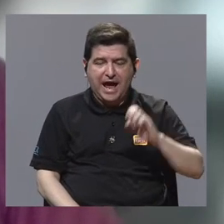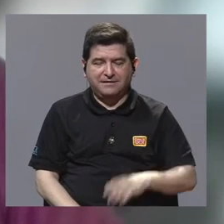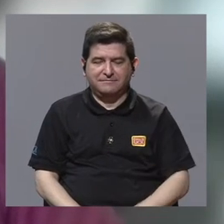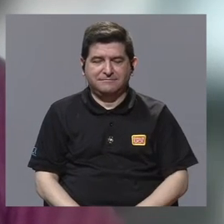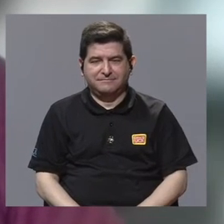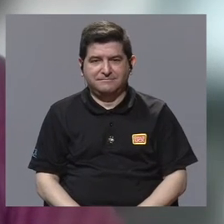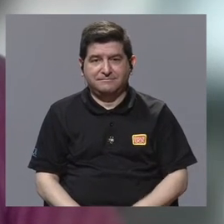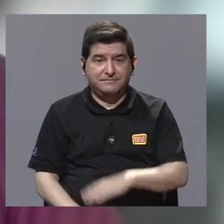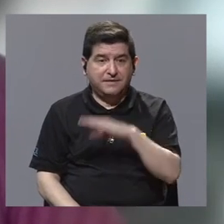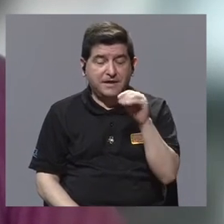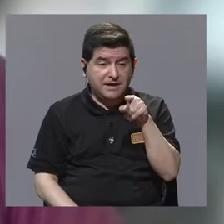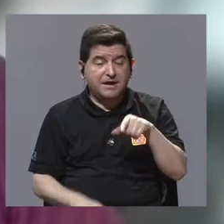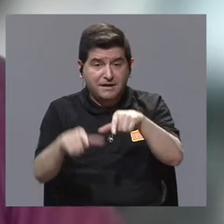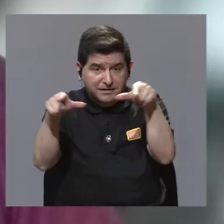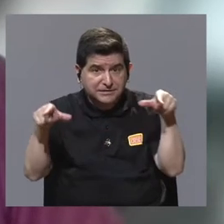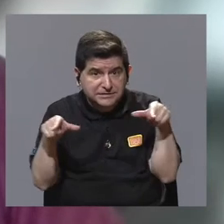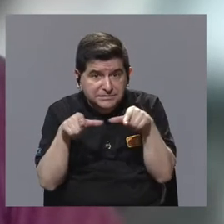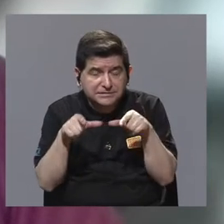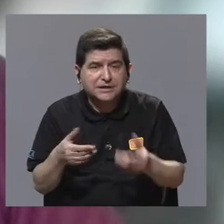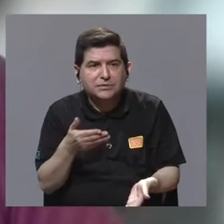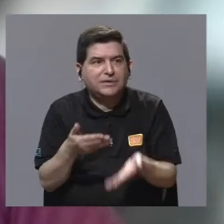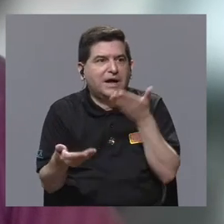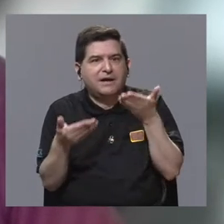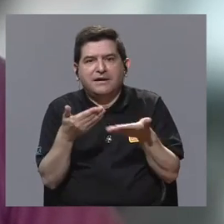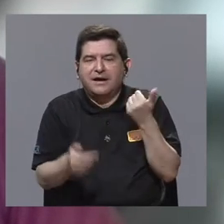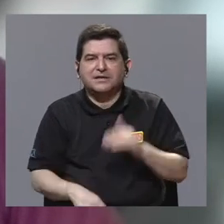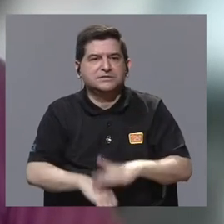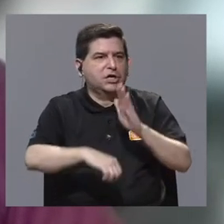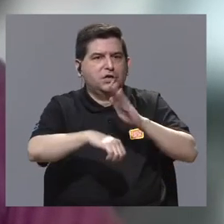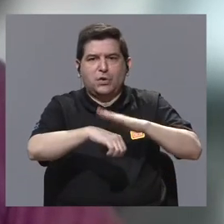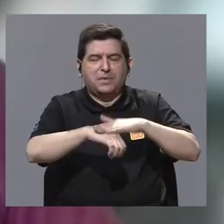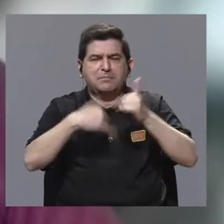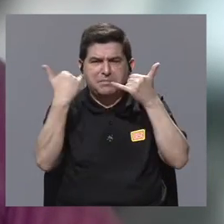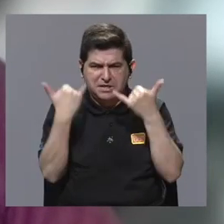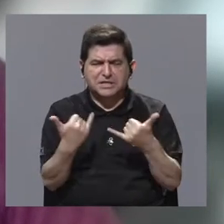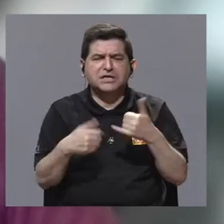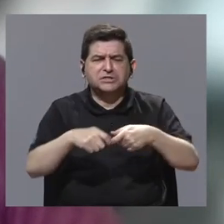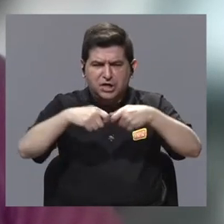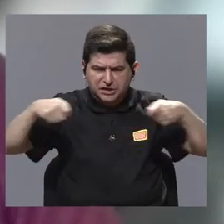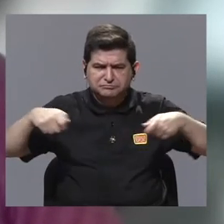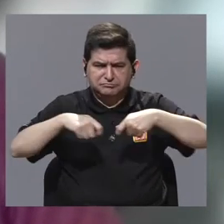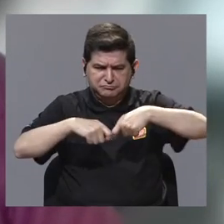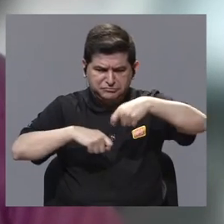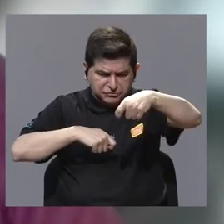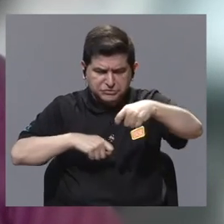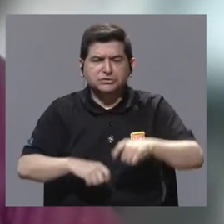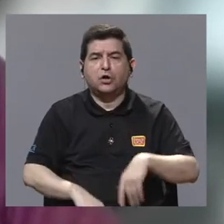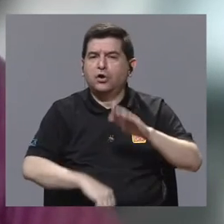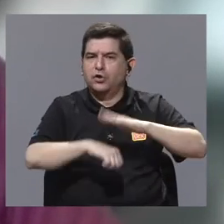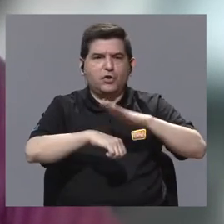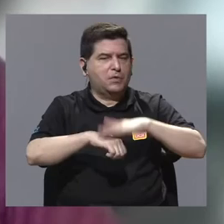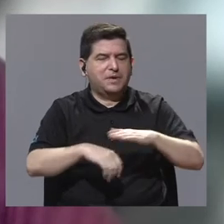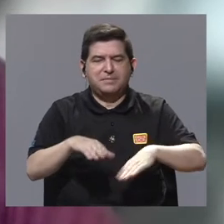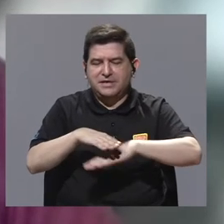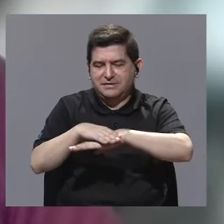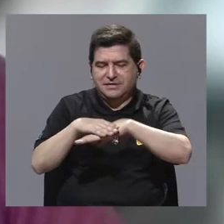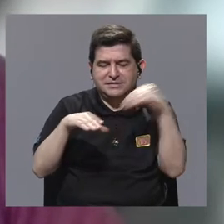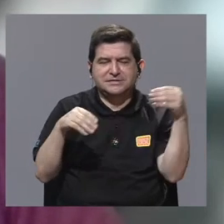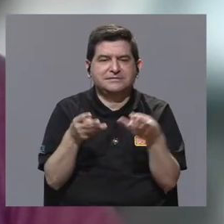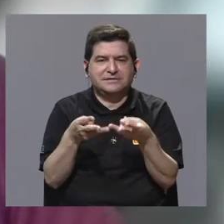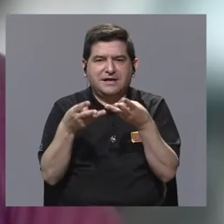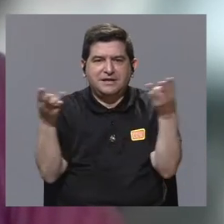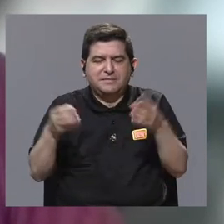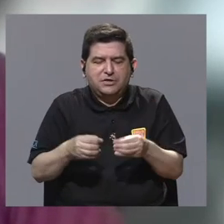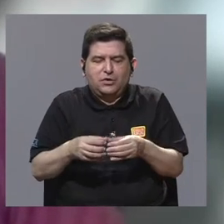instalación prácticamente que no deja, ya hemos hecho algunas mediciones, no permite que salga material